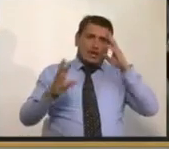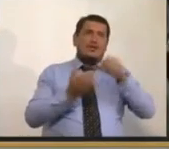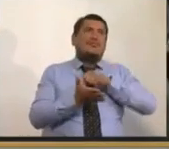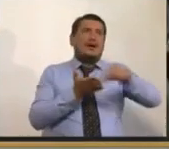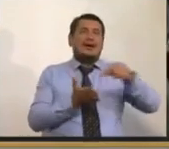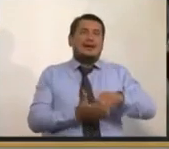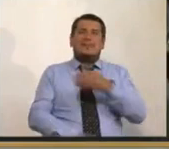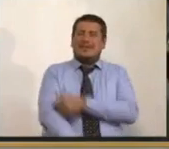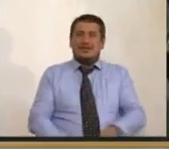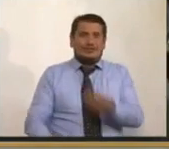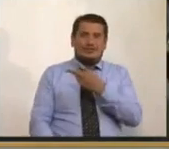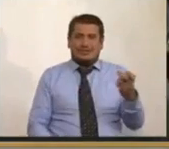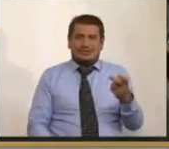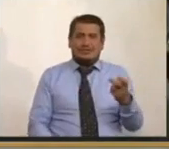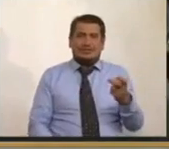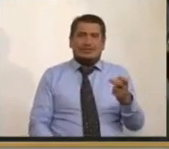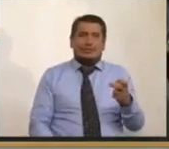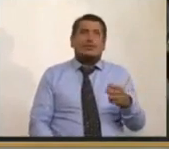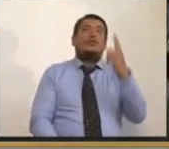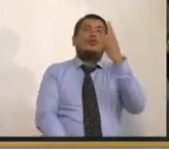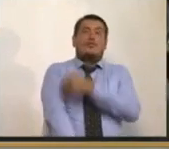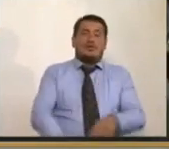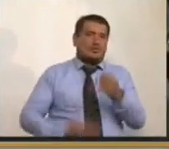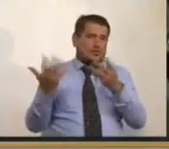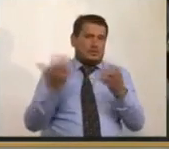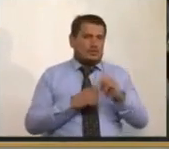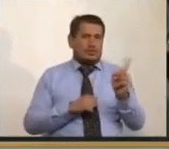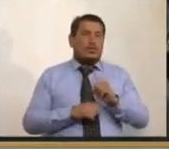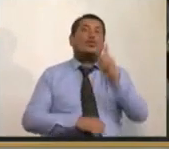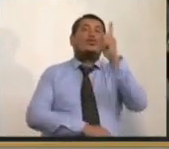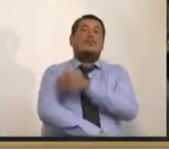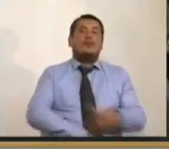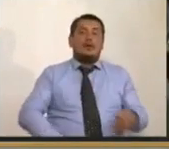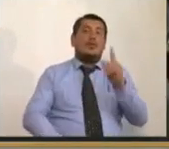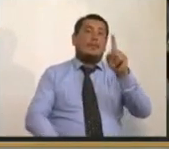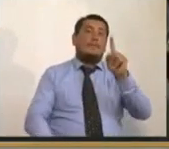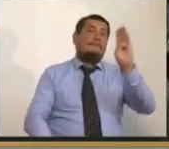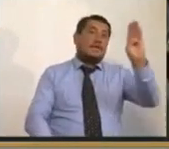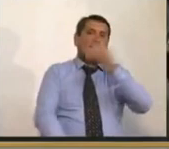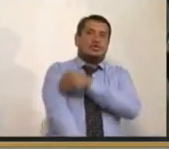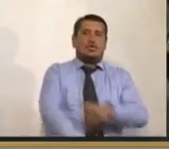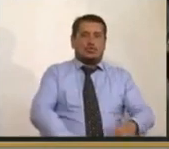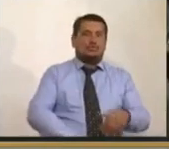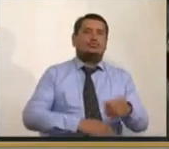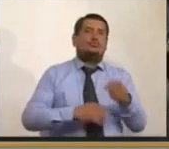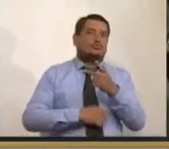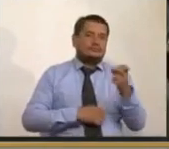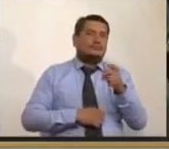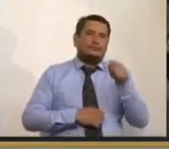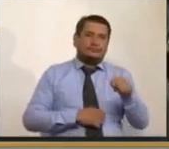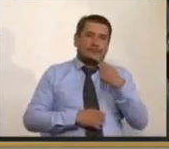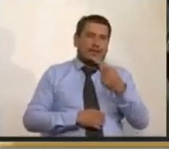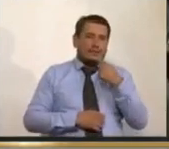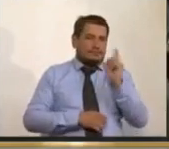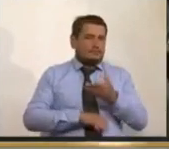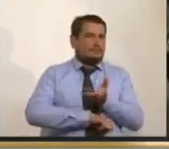doscientos, no el billón novecientos que reclaman, sino billón doscientos, exigiríamos que